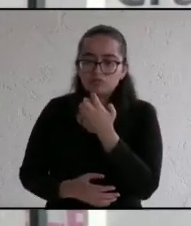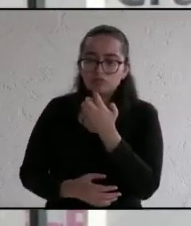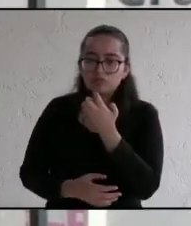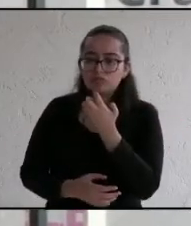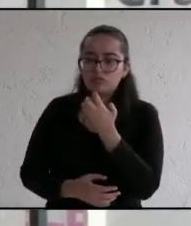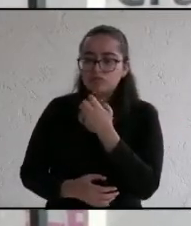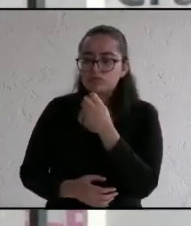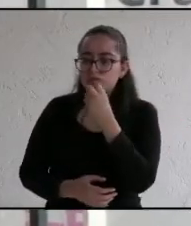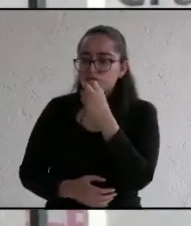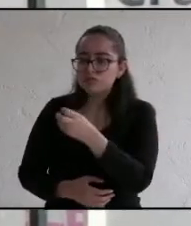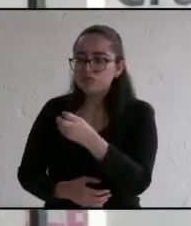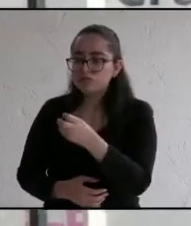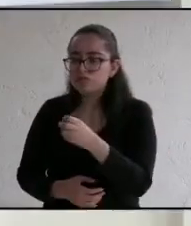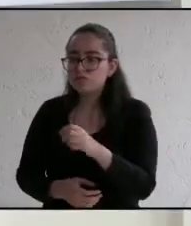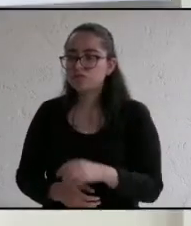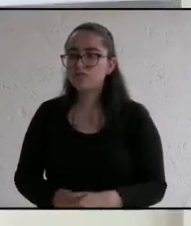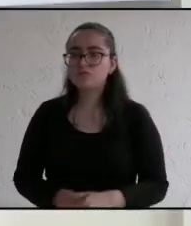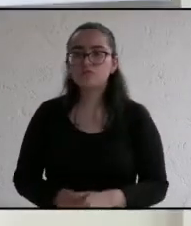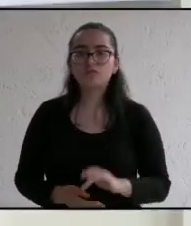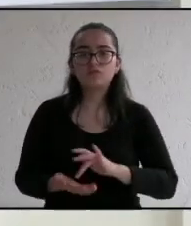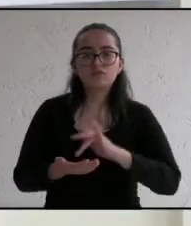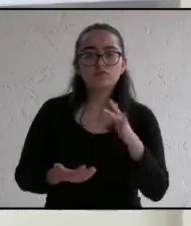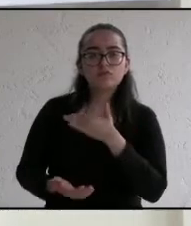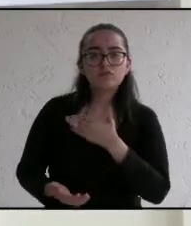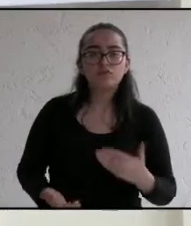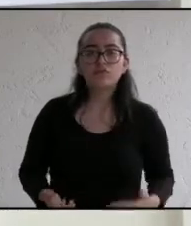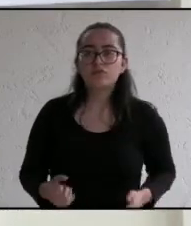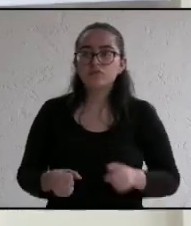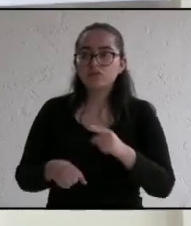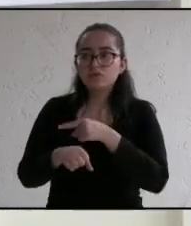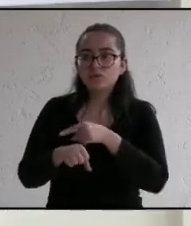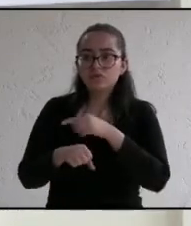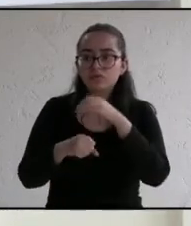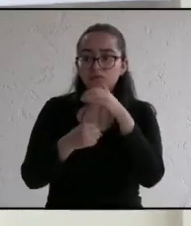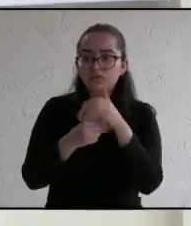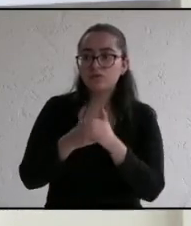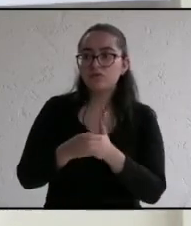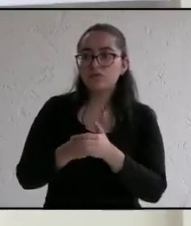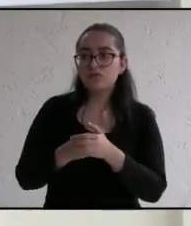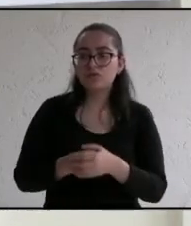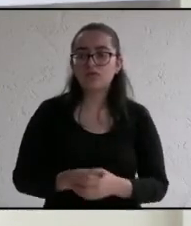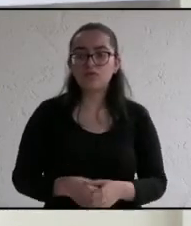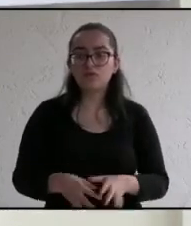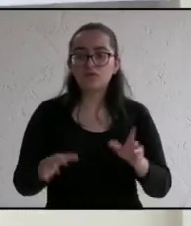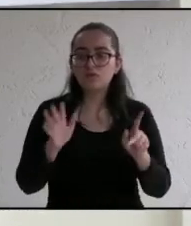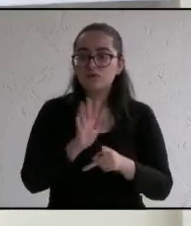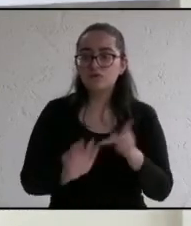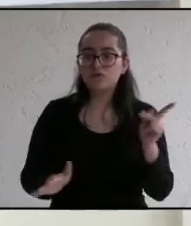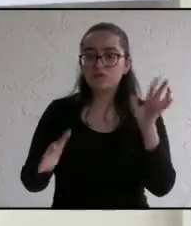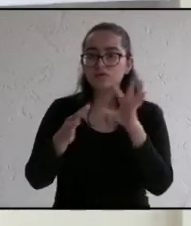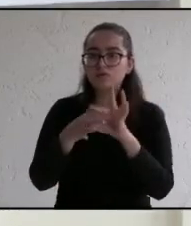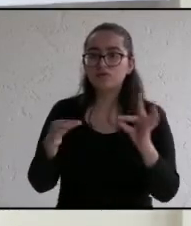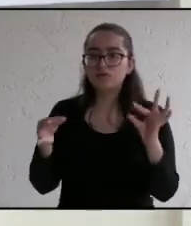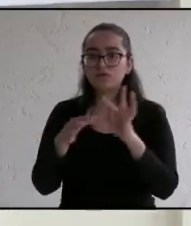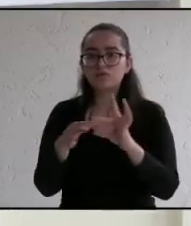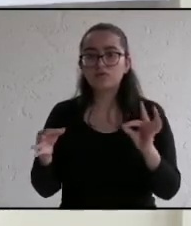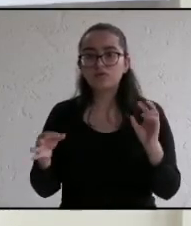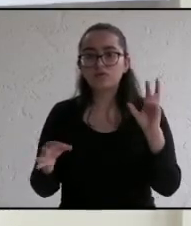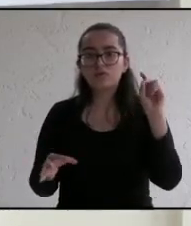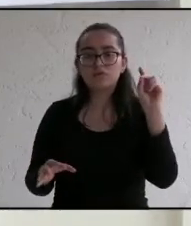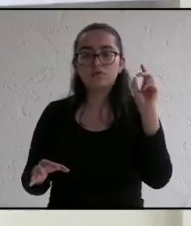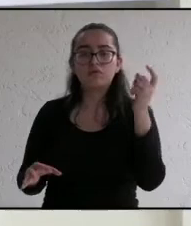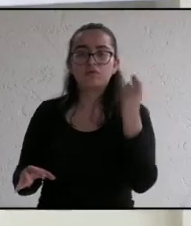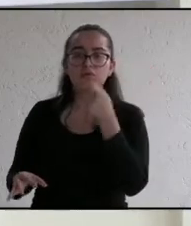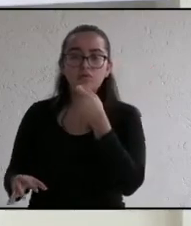hace en chiquitos se hace en grande. Gracias candidato. Se le terminó su tiempo ahora en la parte de contrarréplicas les comento que cuentan con 30